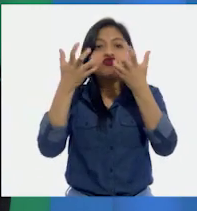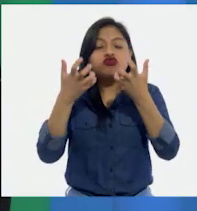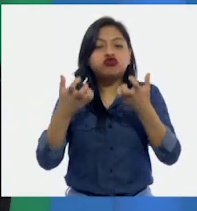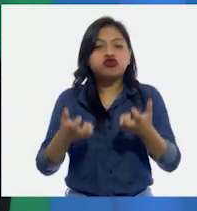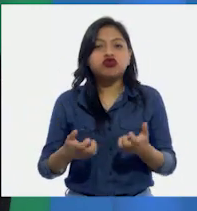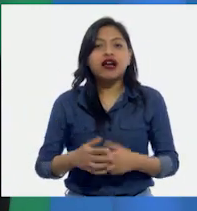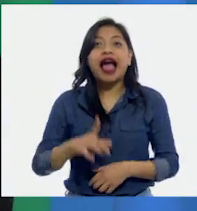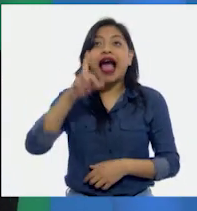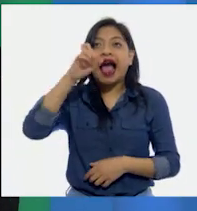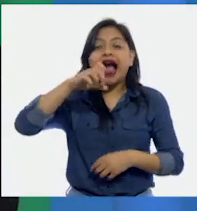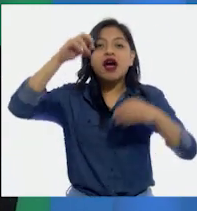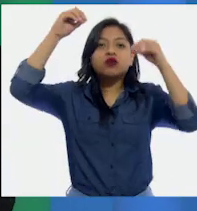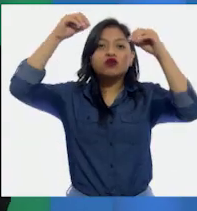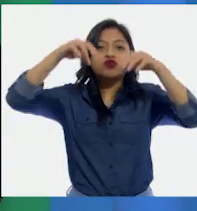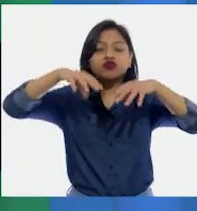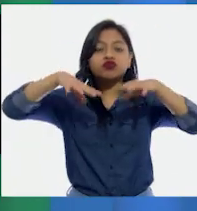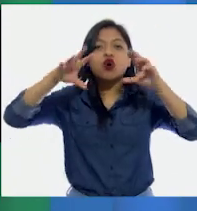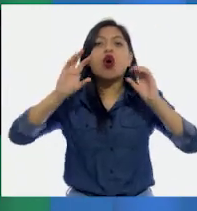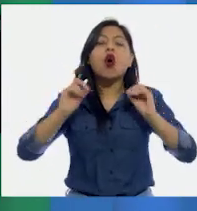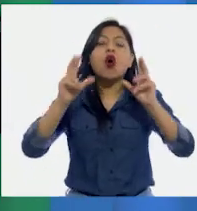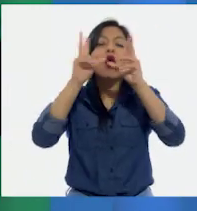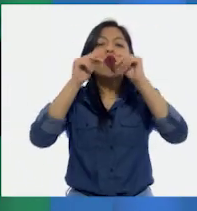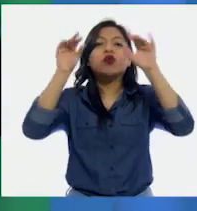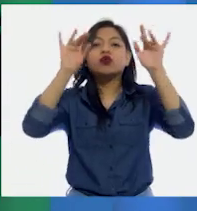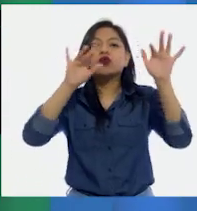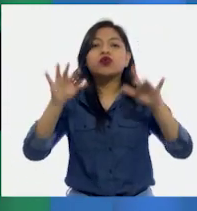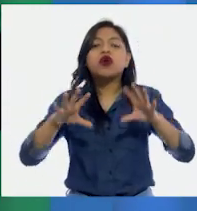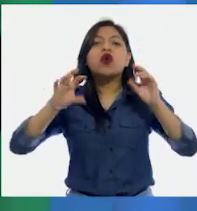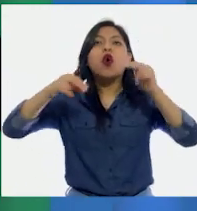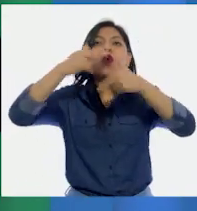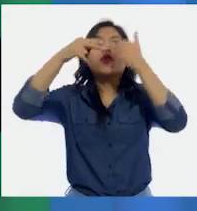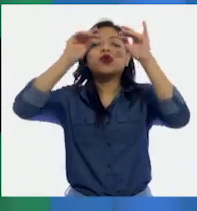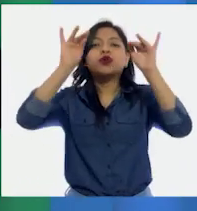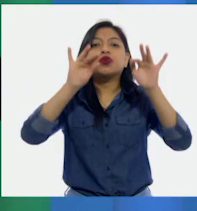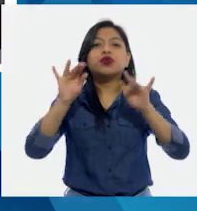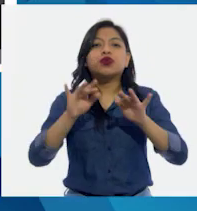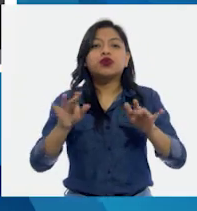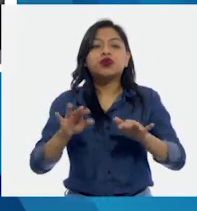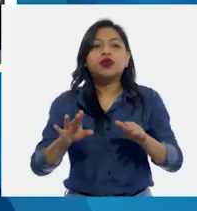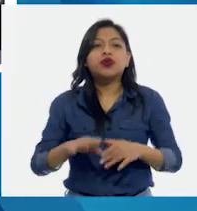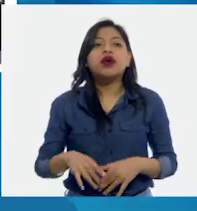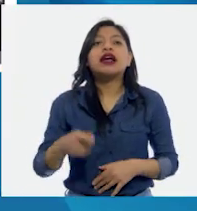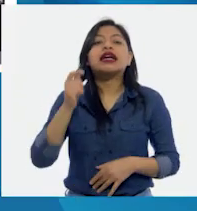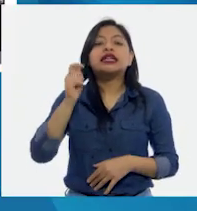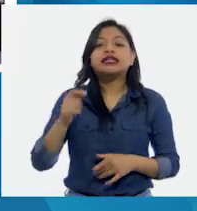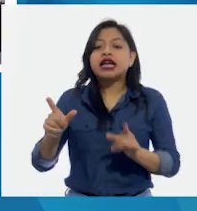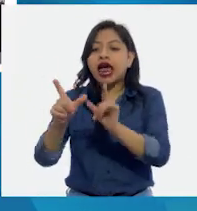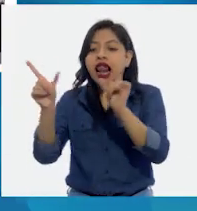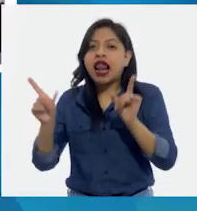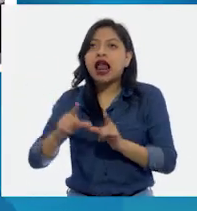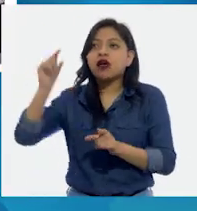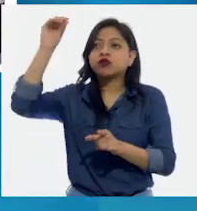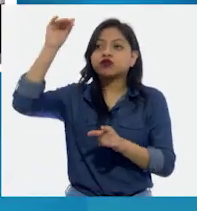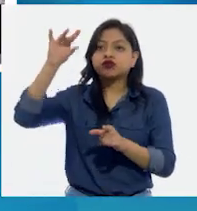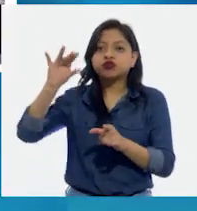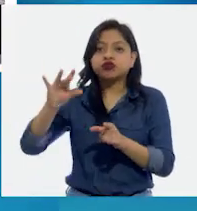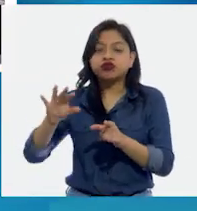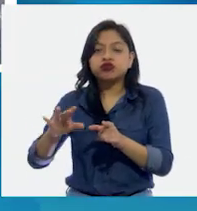en forma de lluvia, granizo, escarcha, neblina o nieve, abastecen lagos, ríos,